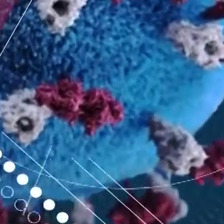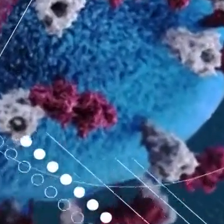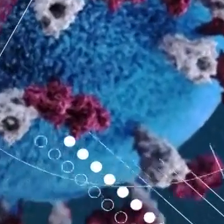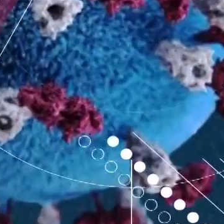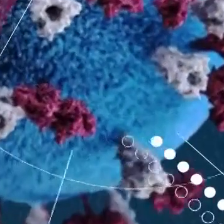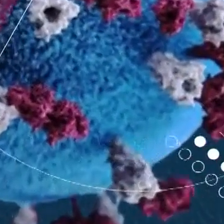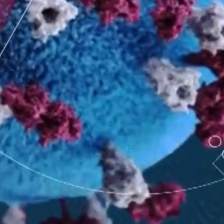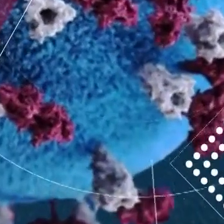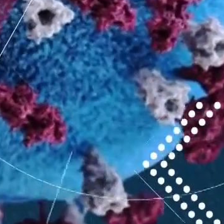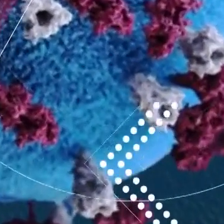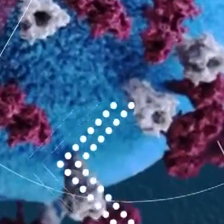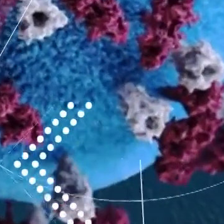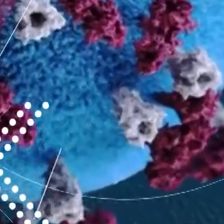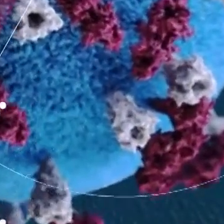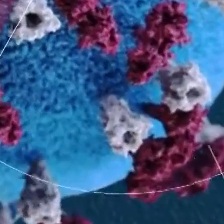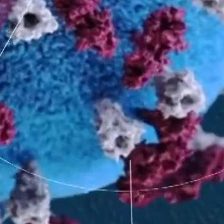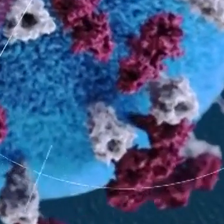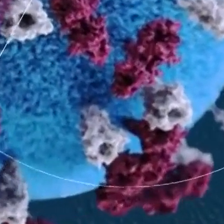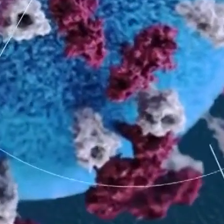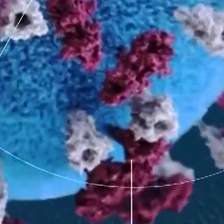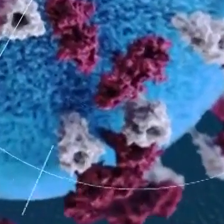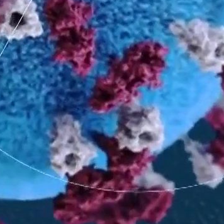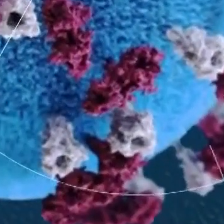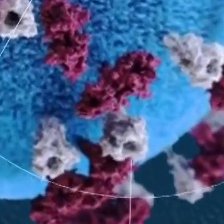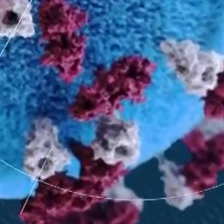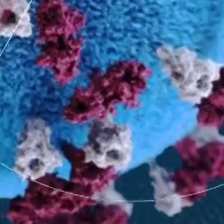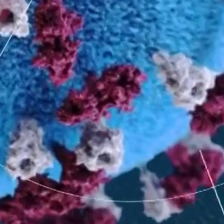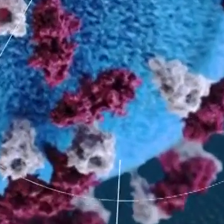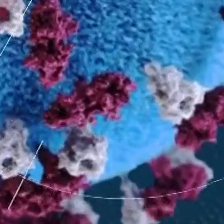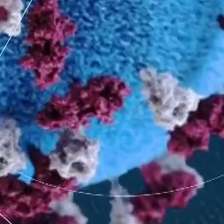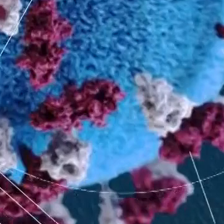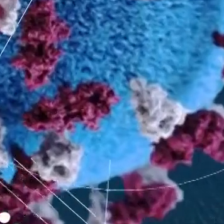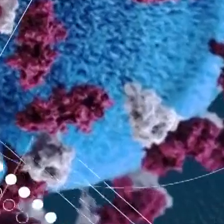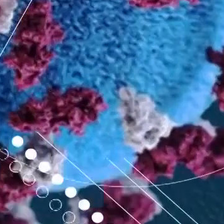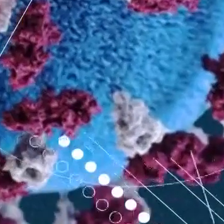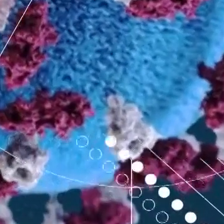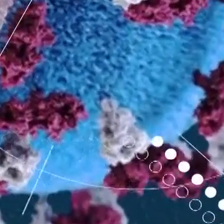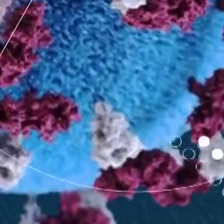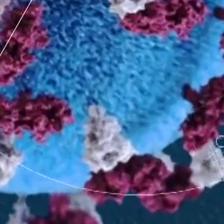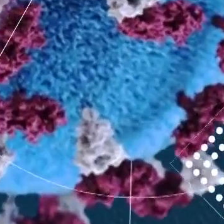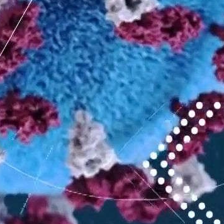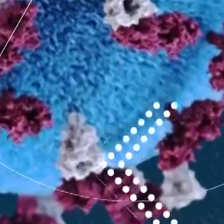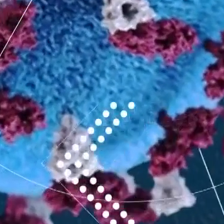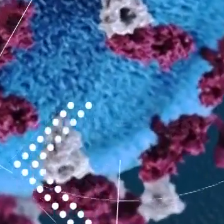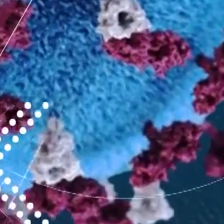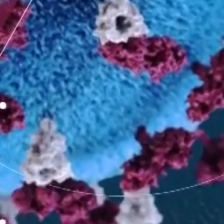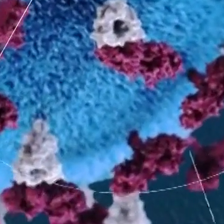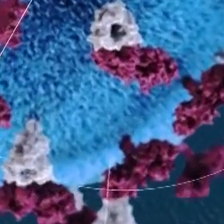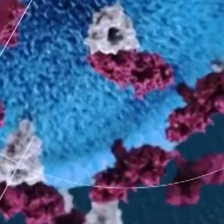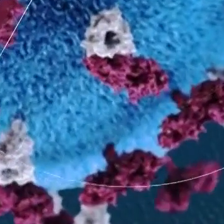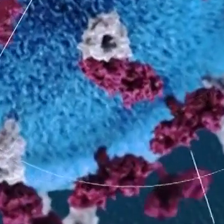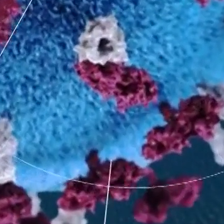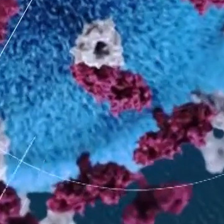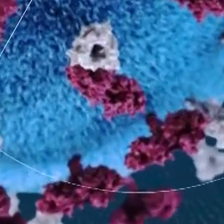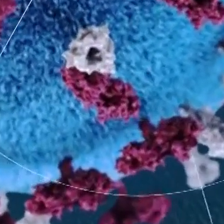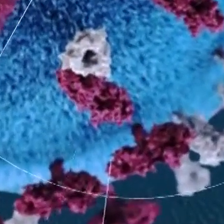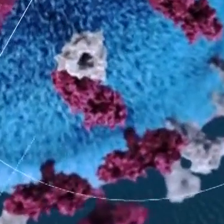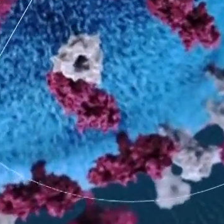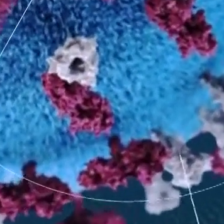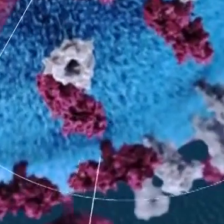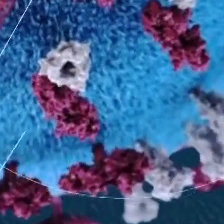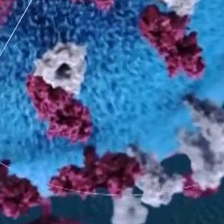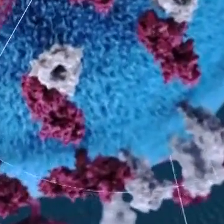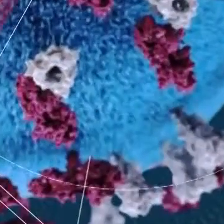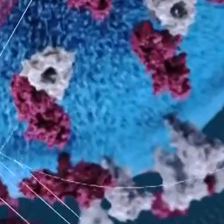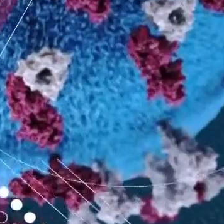Carlos por 119 casos activos. Recordemos que semanas atrás San Carlos llevaba el mayor número de casos activos. Hoy San José